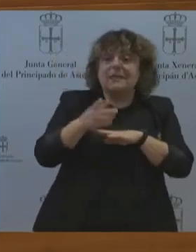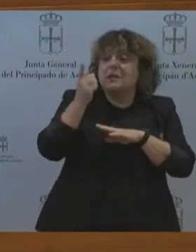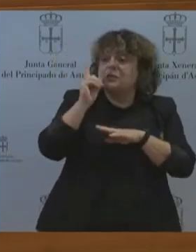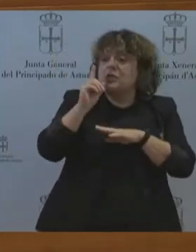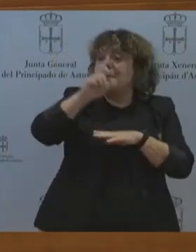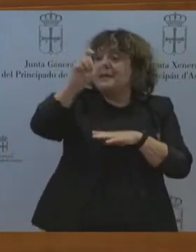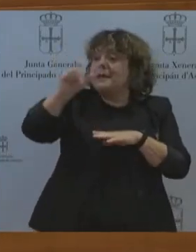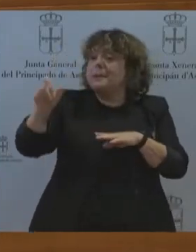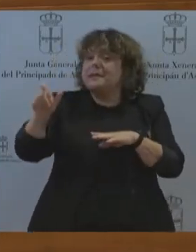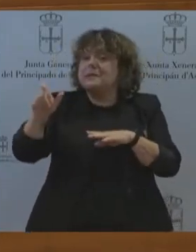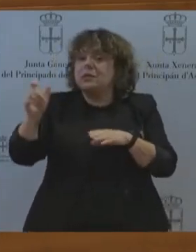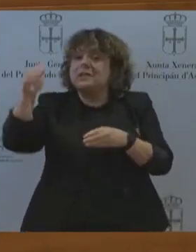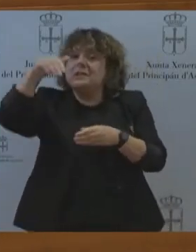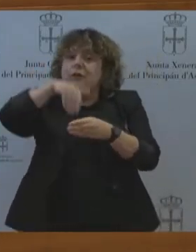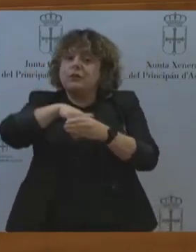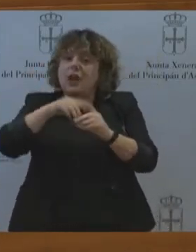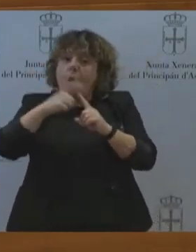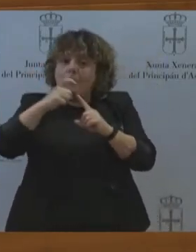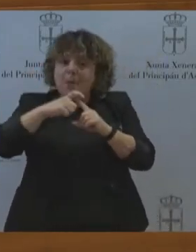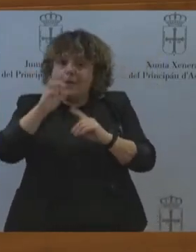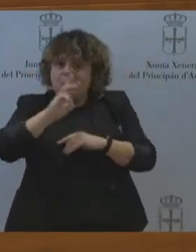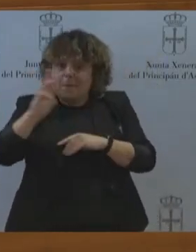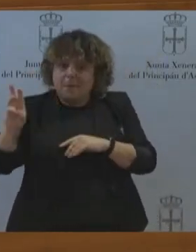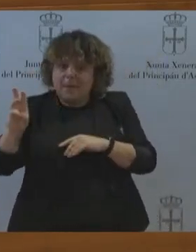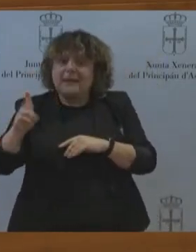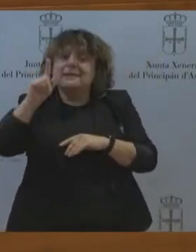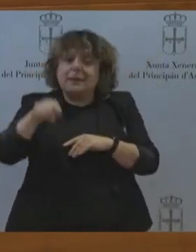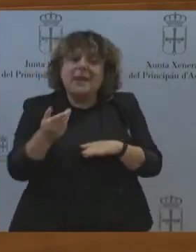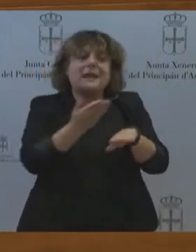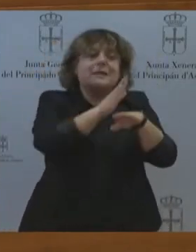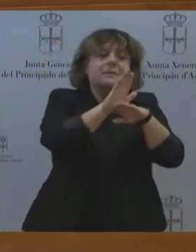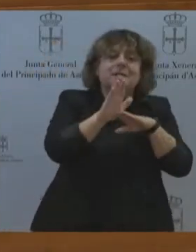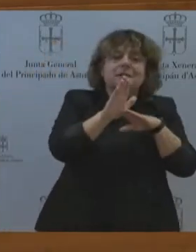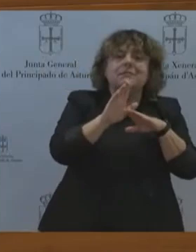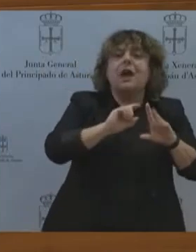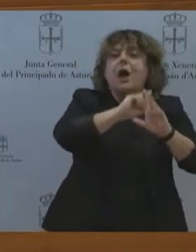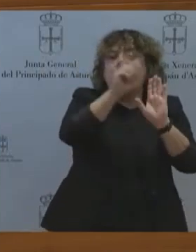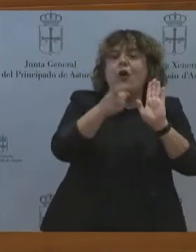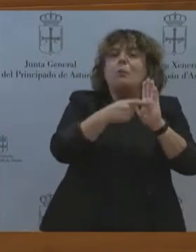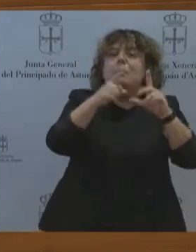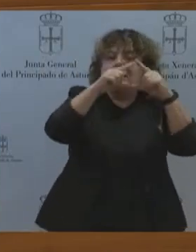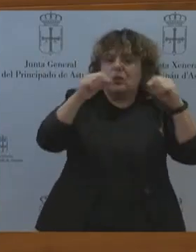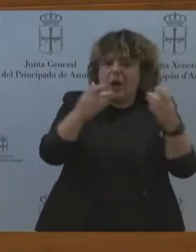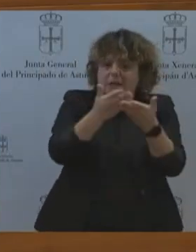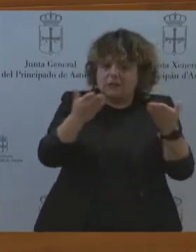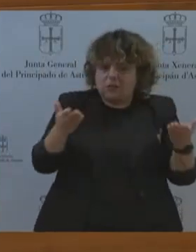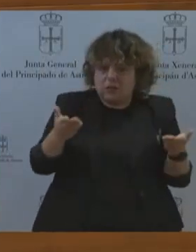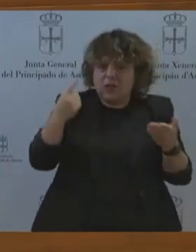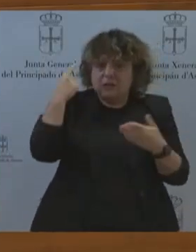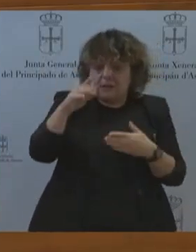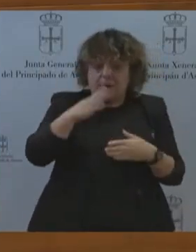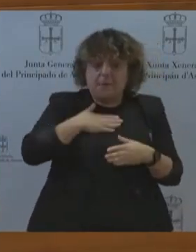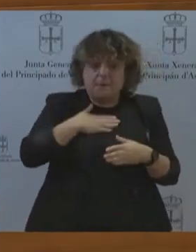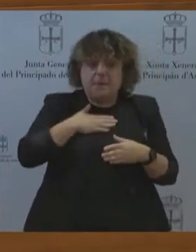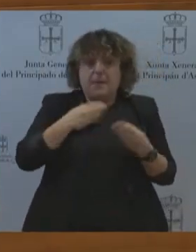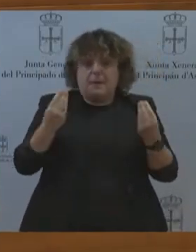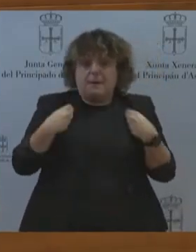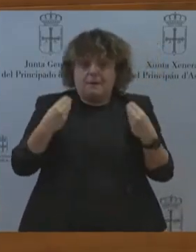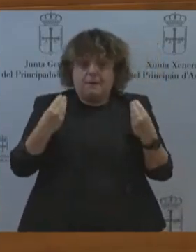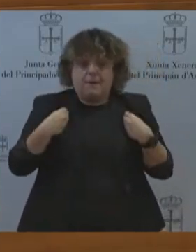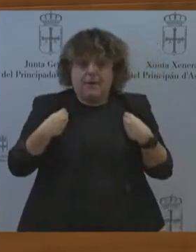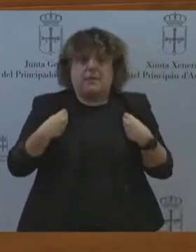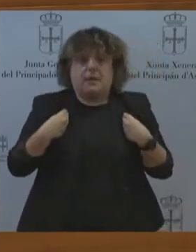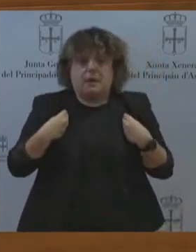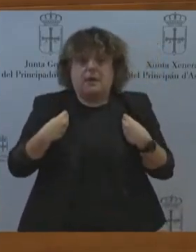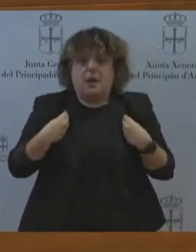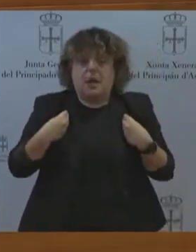Popular, sino del conjunto de los asturianos. ¿Saben que yo tenía una vida profesional en la Unión Europea antes de dar el salto a la política? Cuando